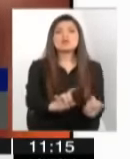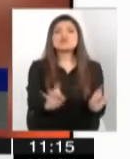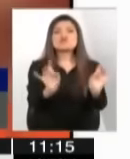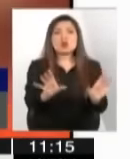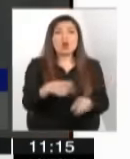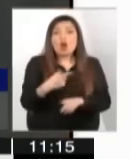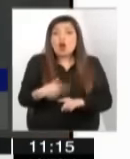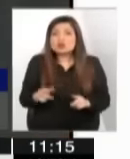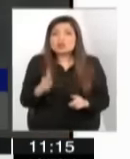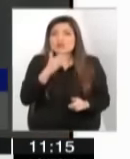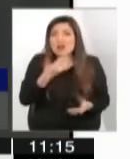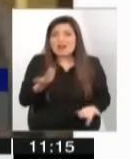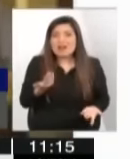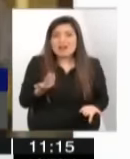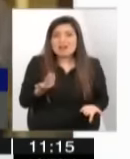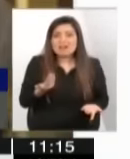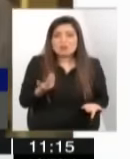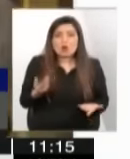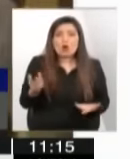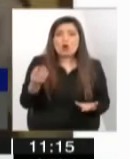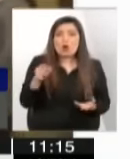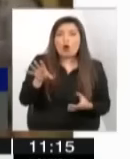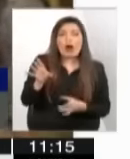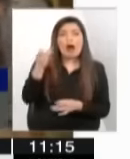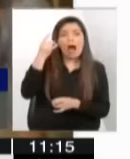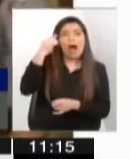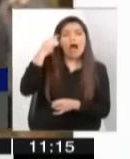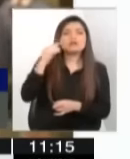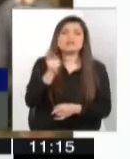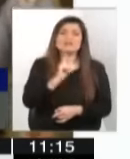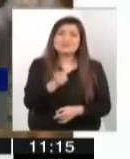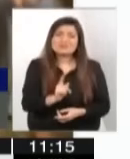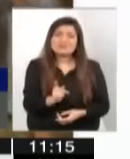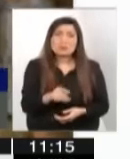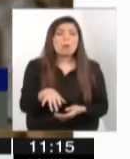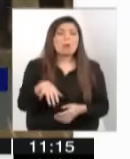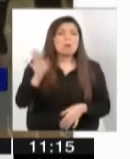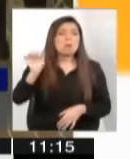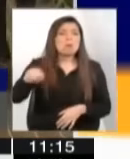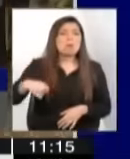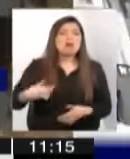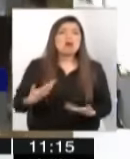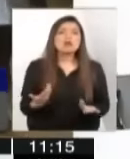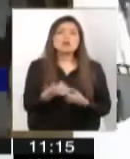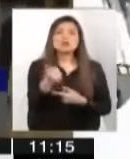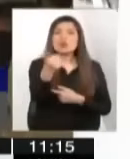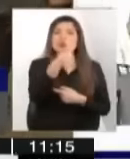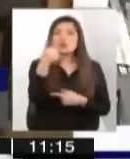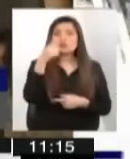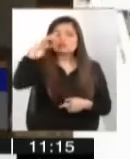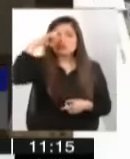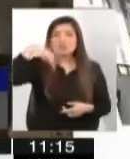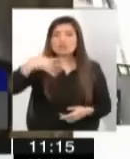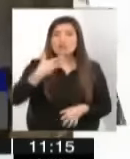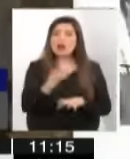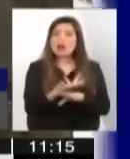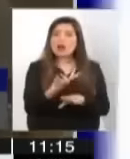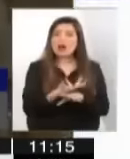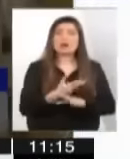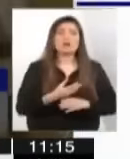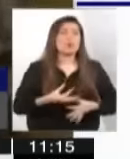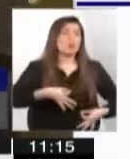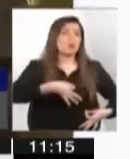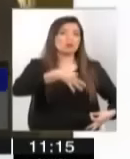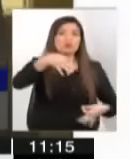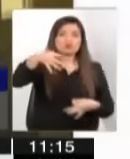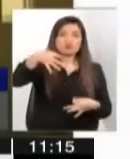O sea, aquí nadie ha profundizado en este tema respecto, ¿cierto?, porque si ustedes todos sabemos que hay una cantidad de informes